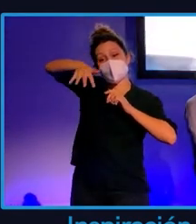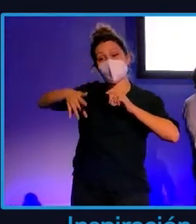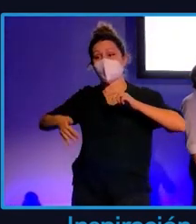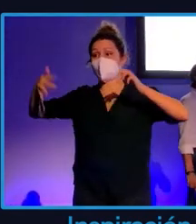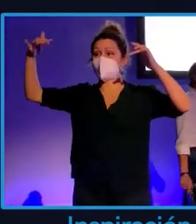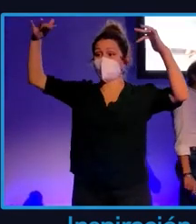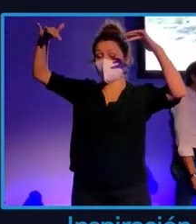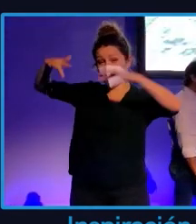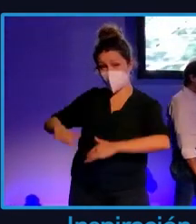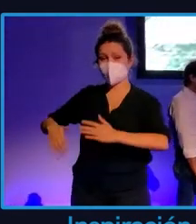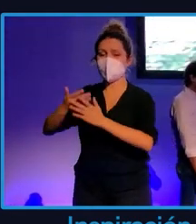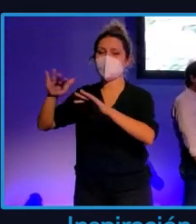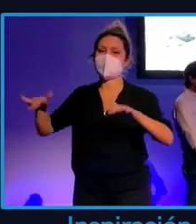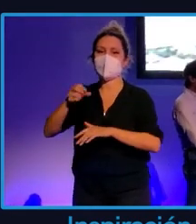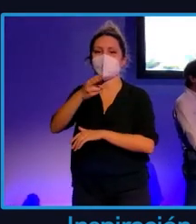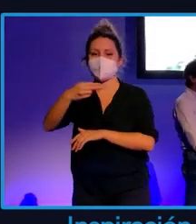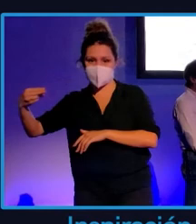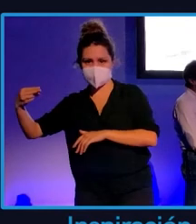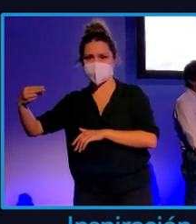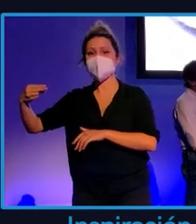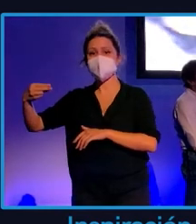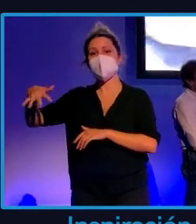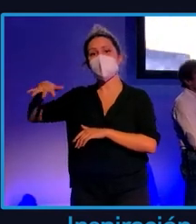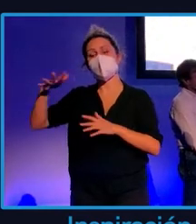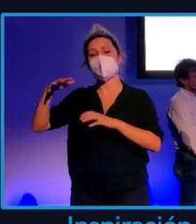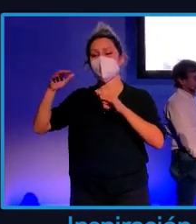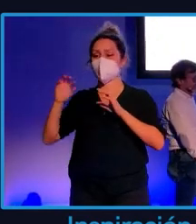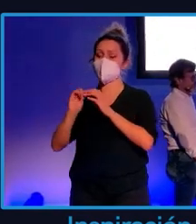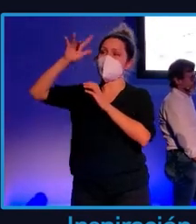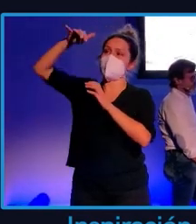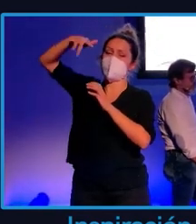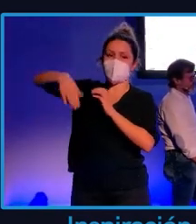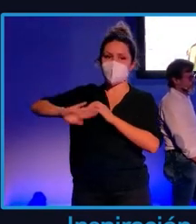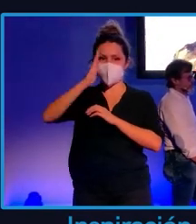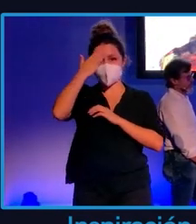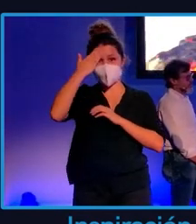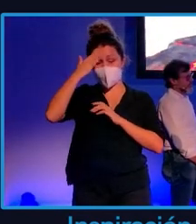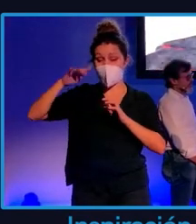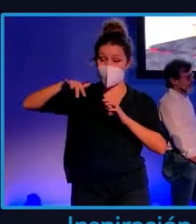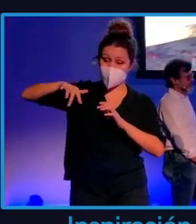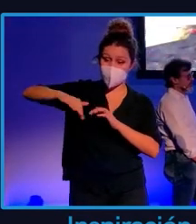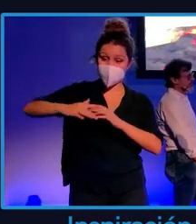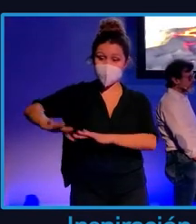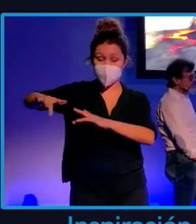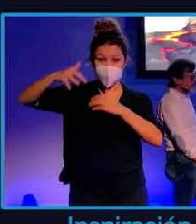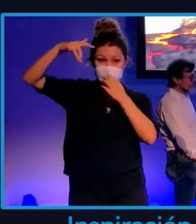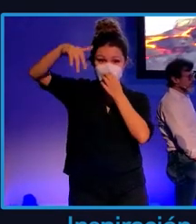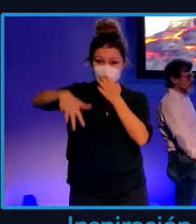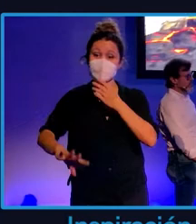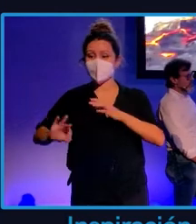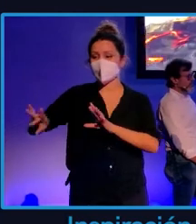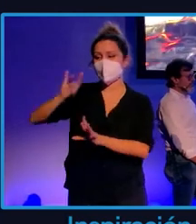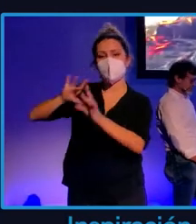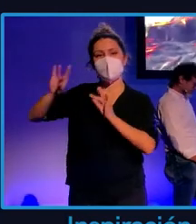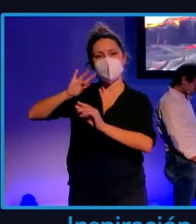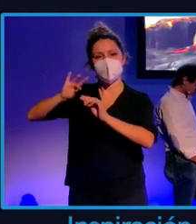playa de los Guirres la colada principal. Con la intriga de si llegará al mar. Por eso, hay que tomar las muestras lo más rápido posible